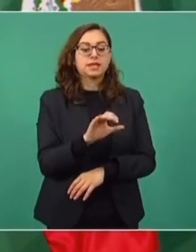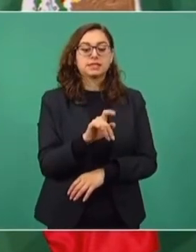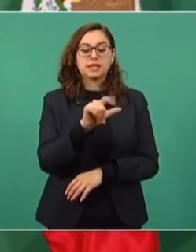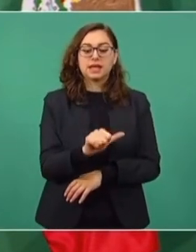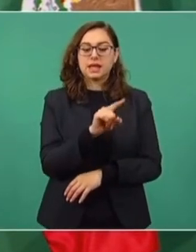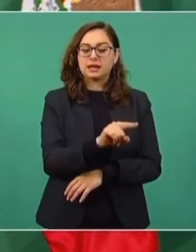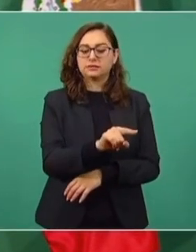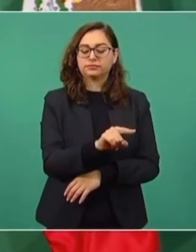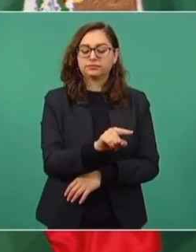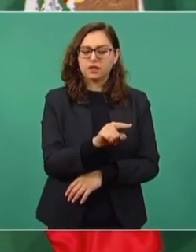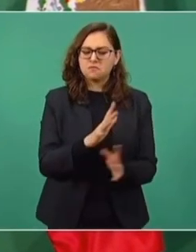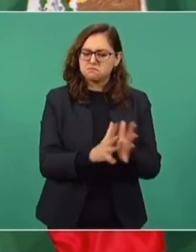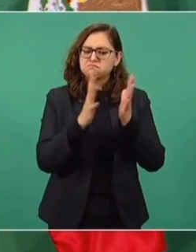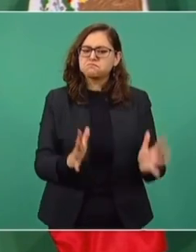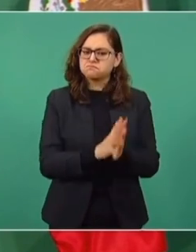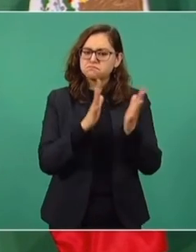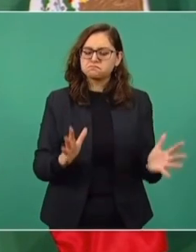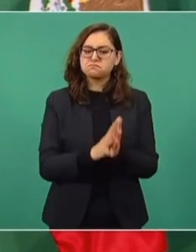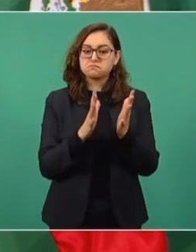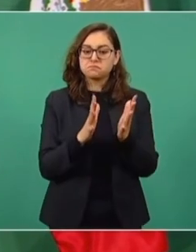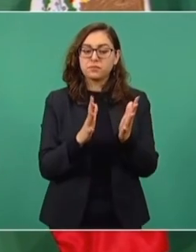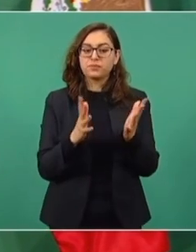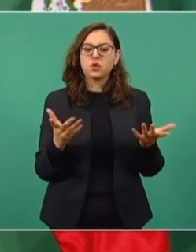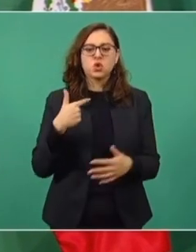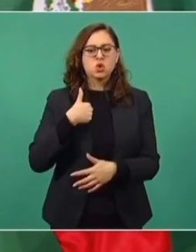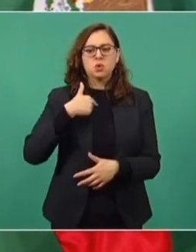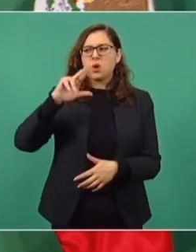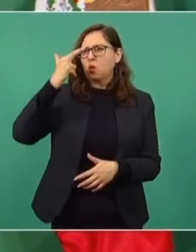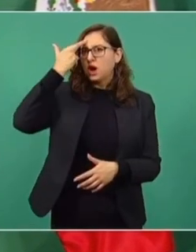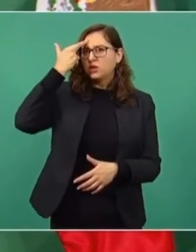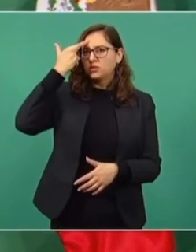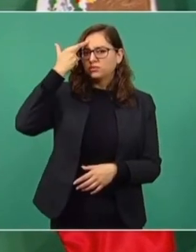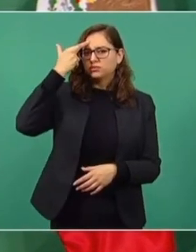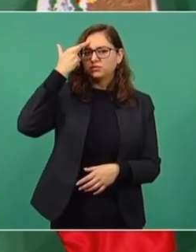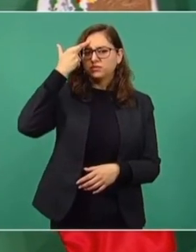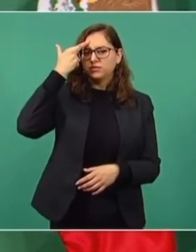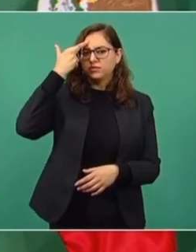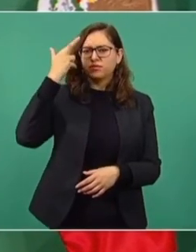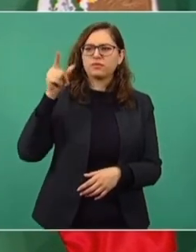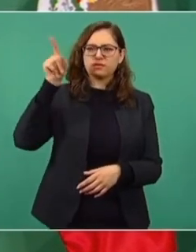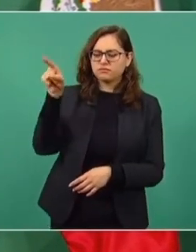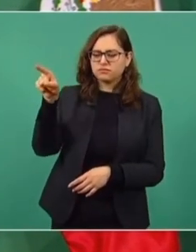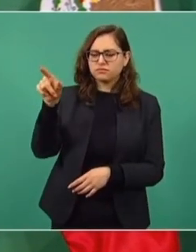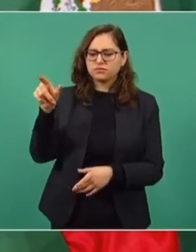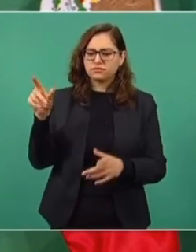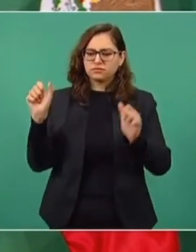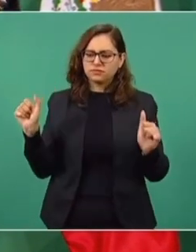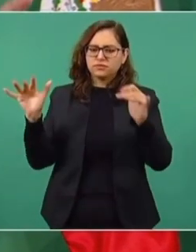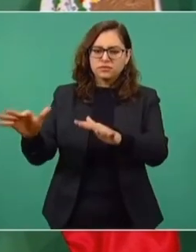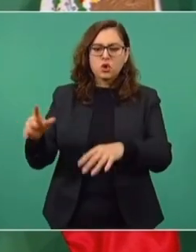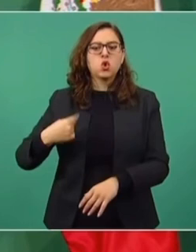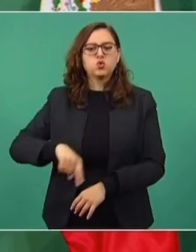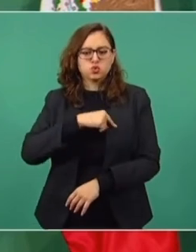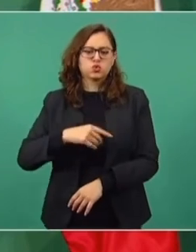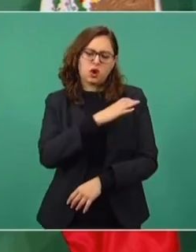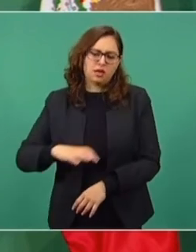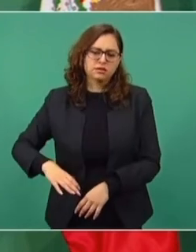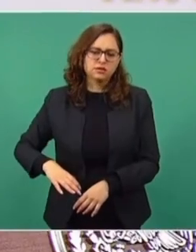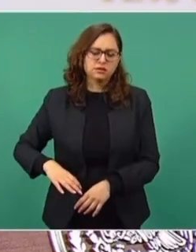recuerdo que hubo un encuentro en Chapultepec y éramos candidatos.